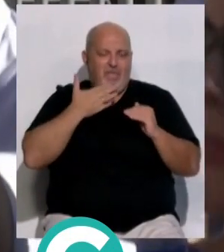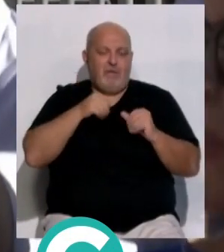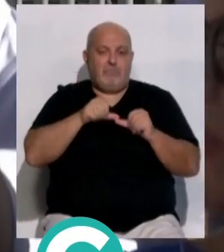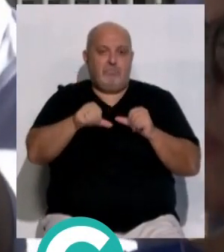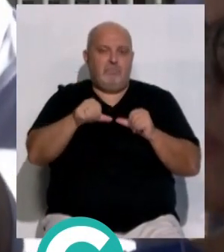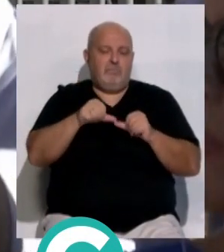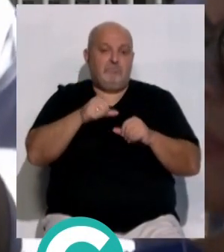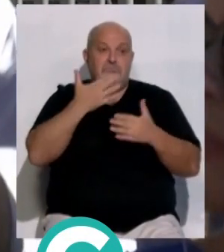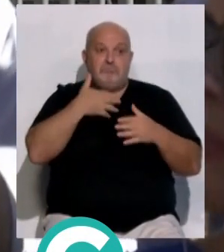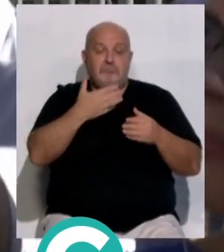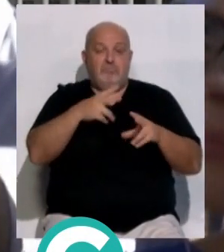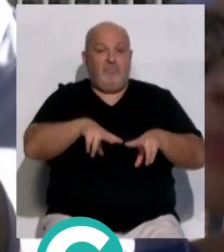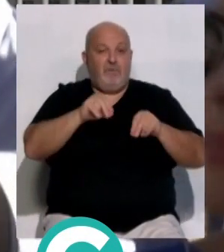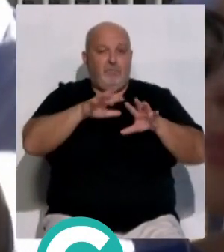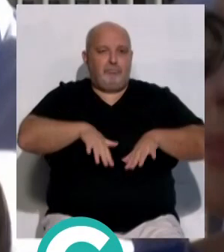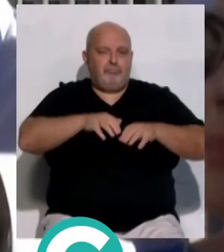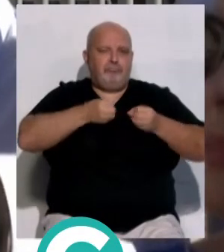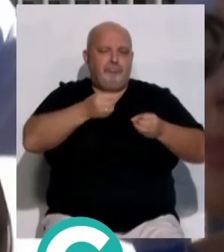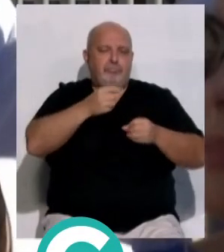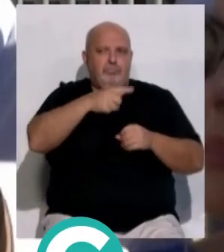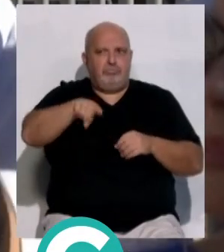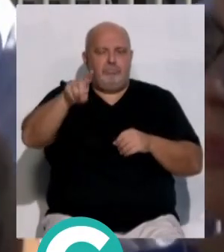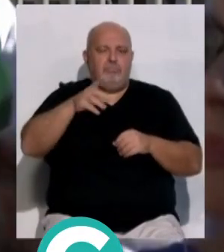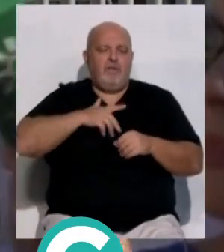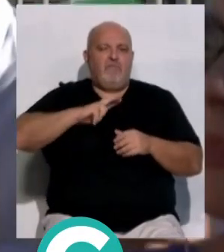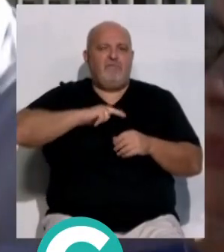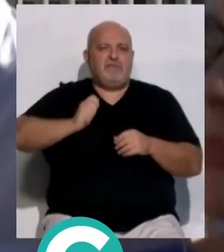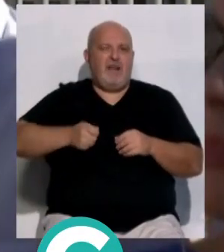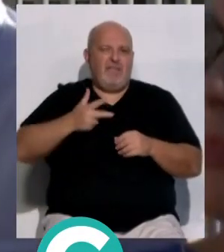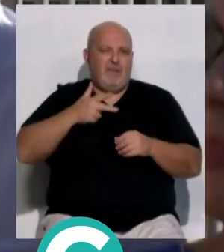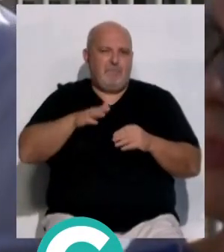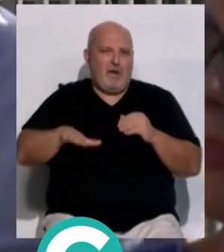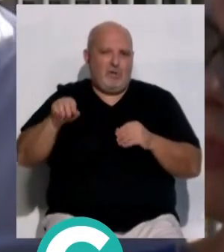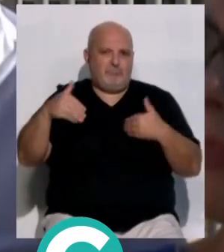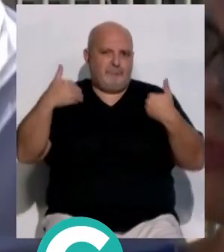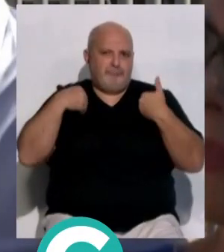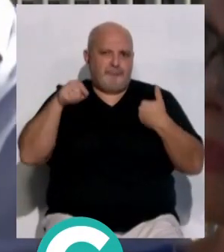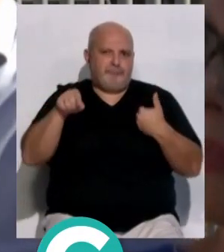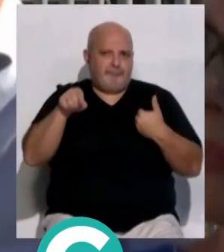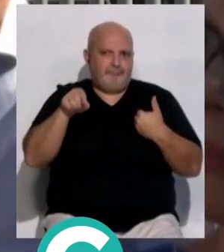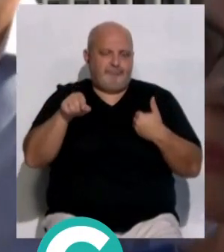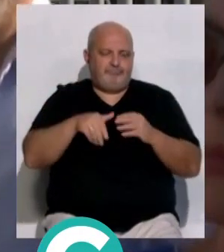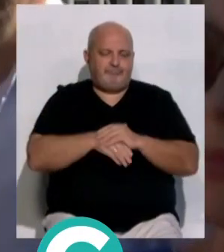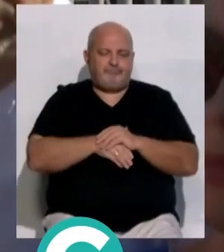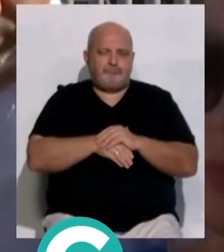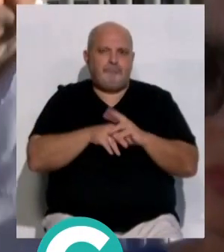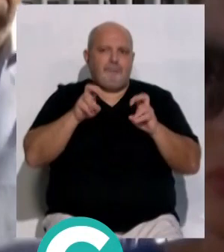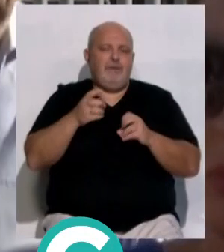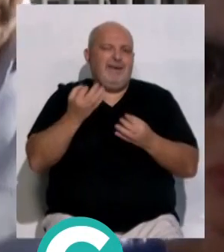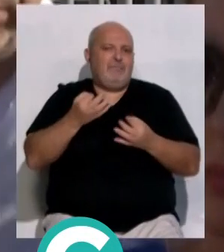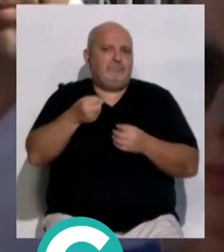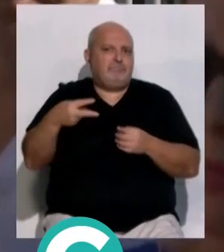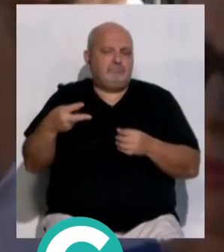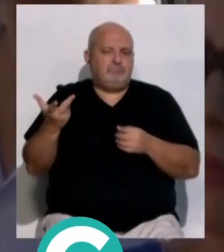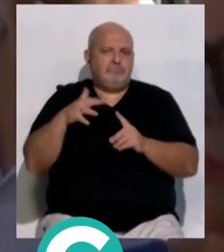puesto, en cuanto que se terminen las diligencias, a disposición del fiscal de menores, que es quien va a determinar